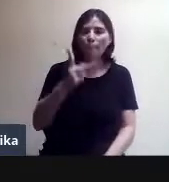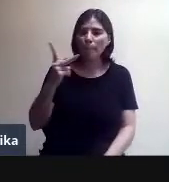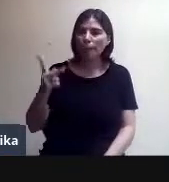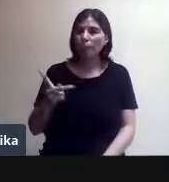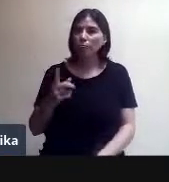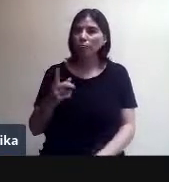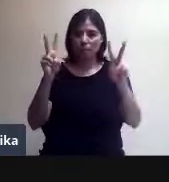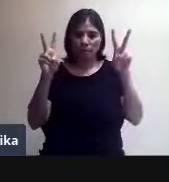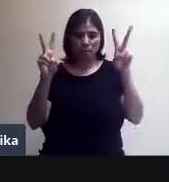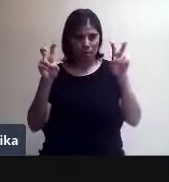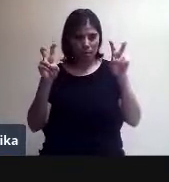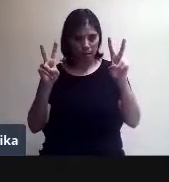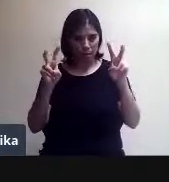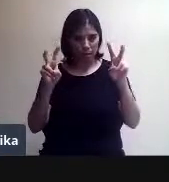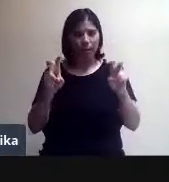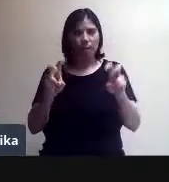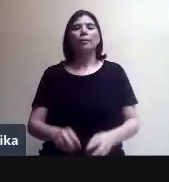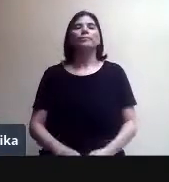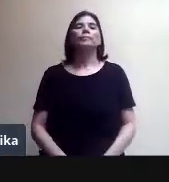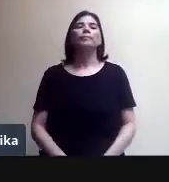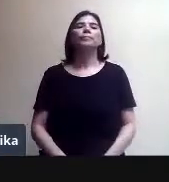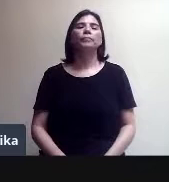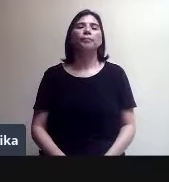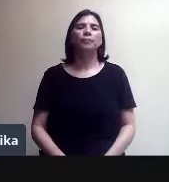¿sí? Preguntas que tengan que ver con el tema.